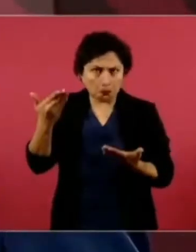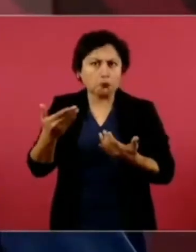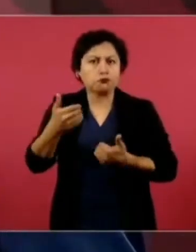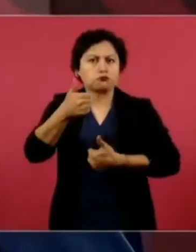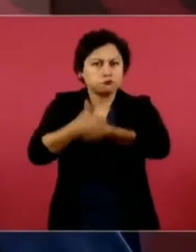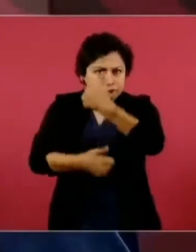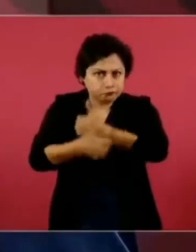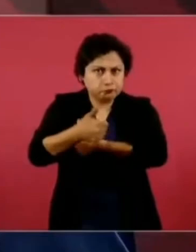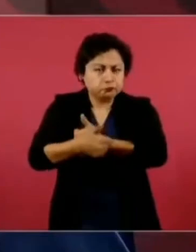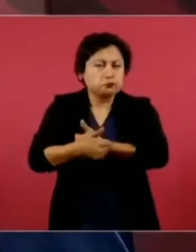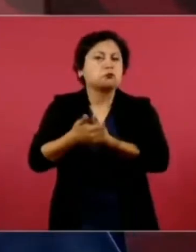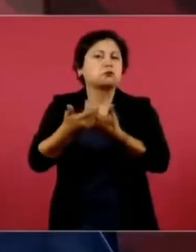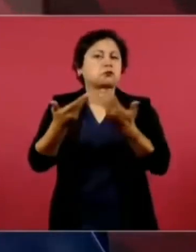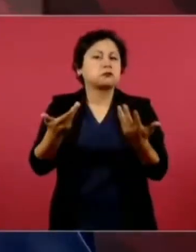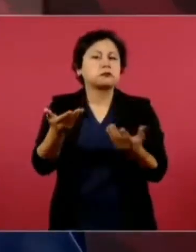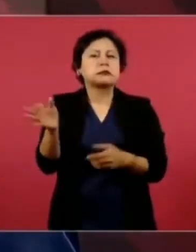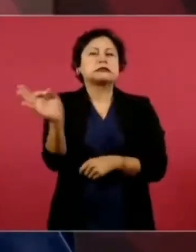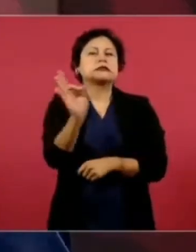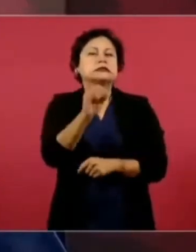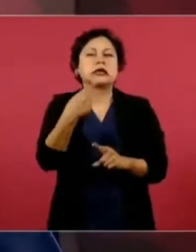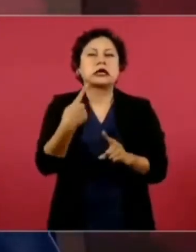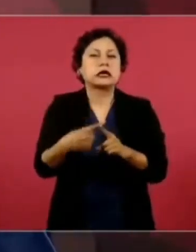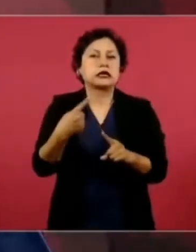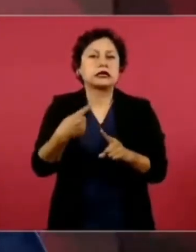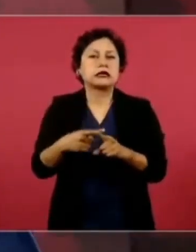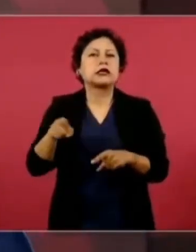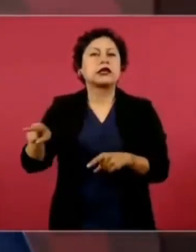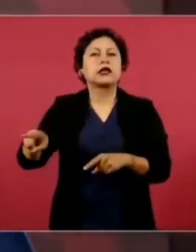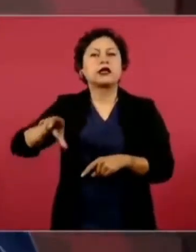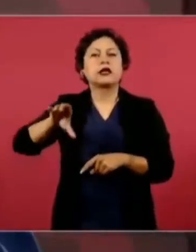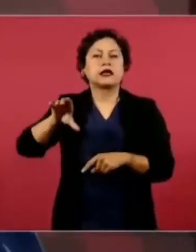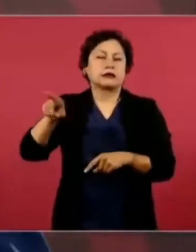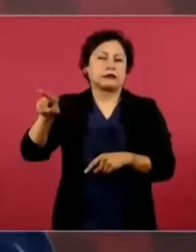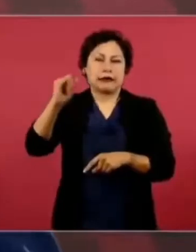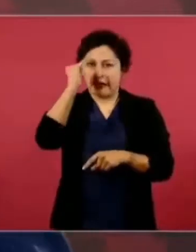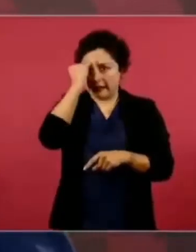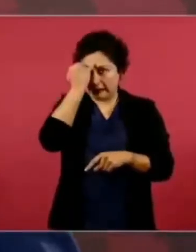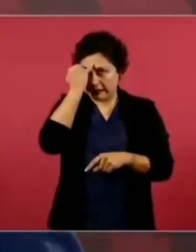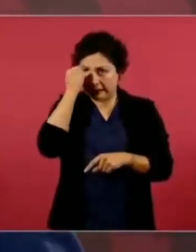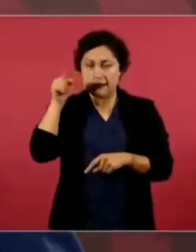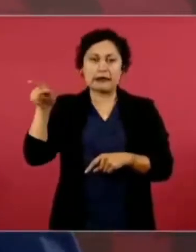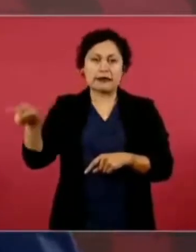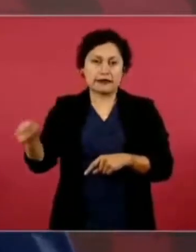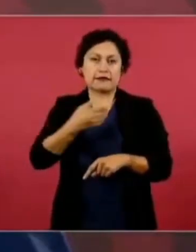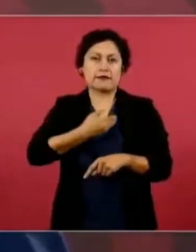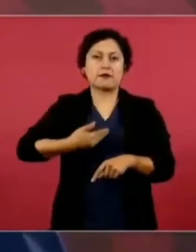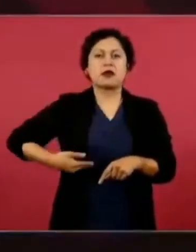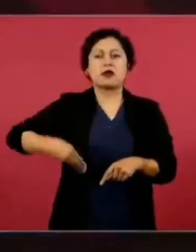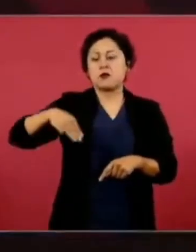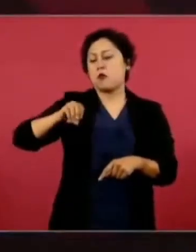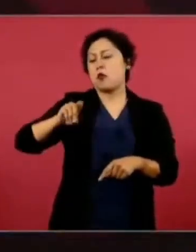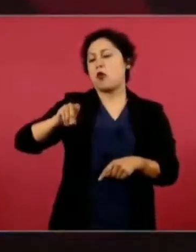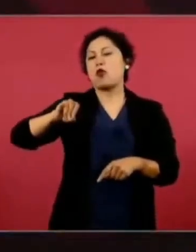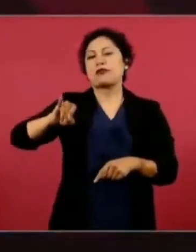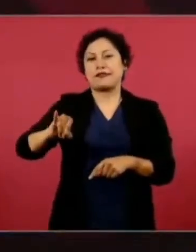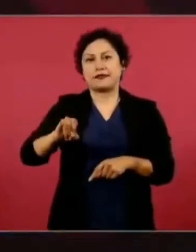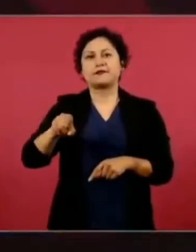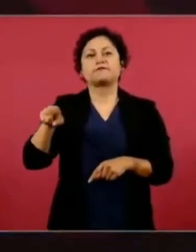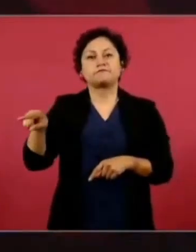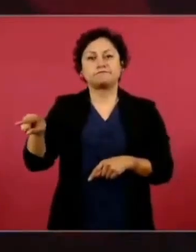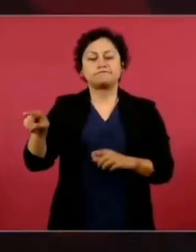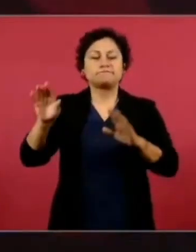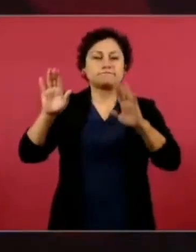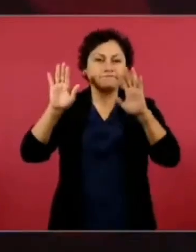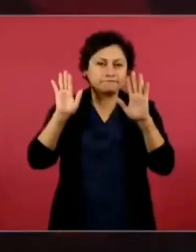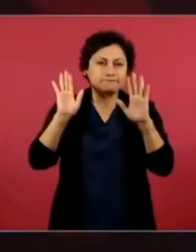con el primer ministro de la India, Modi, pero ahí por razones también muy especiales que no